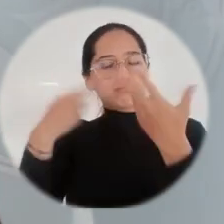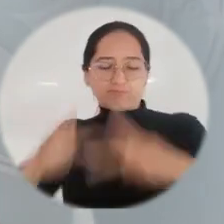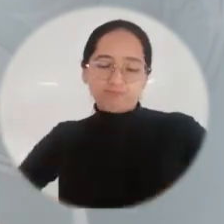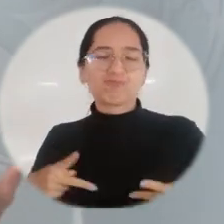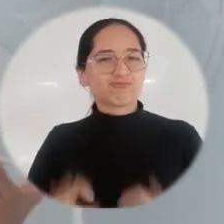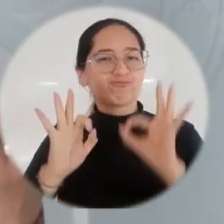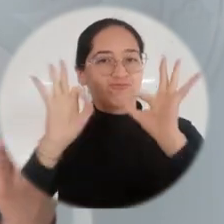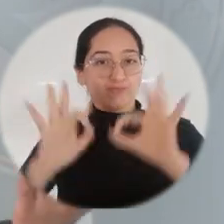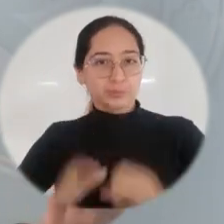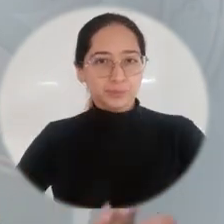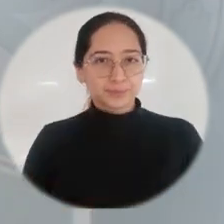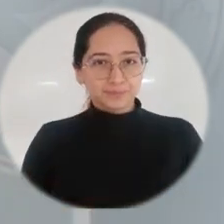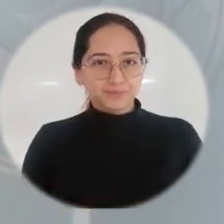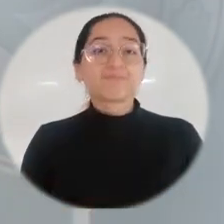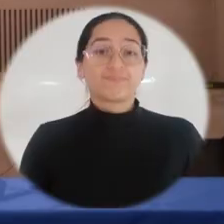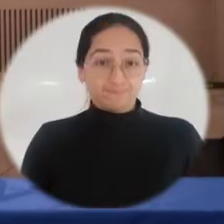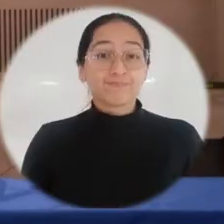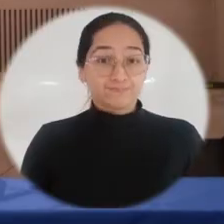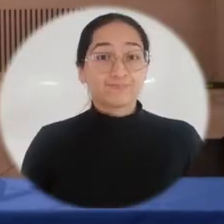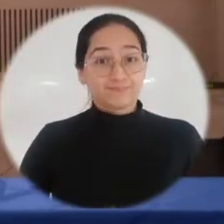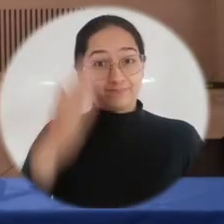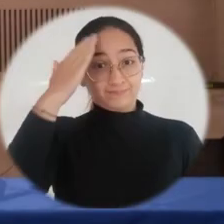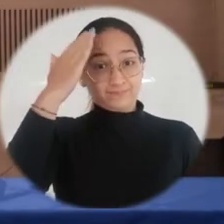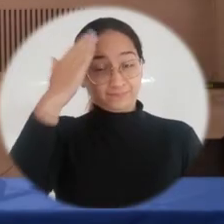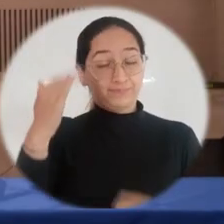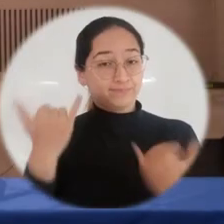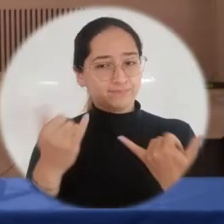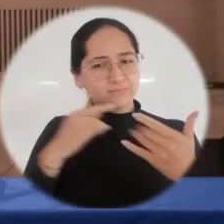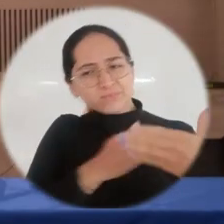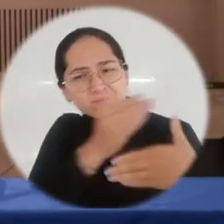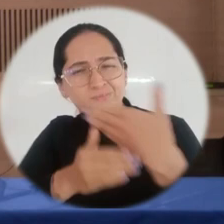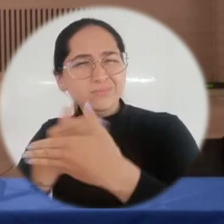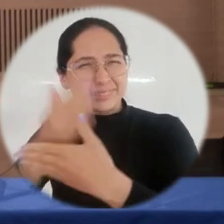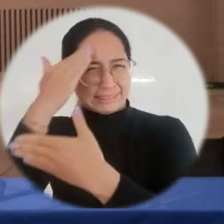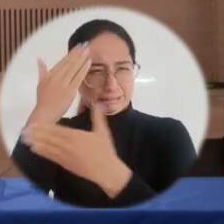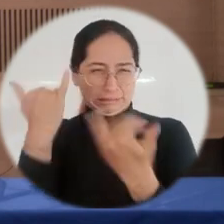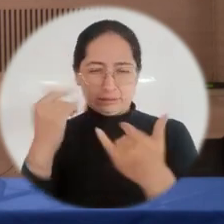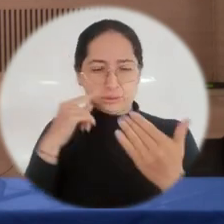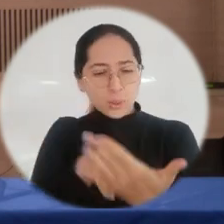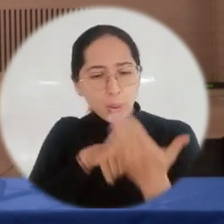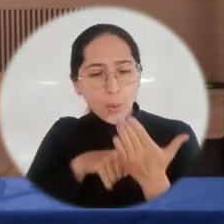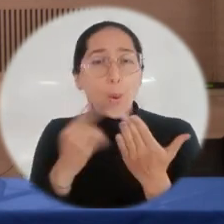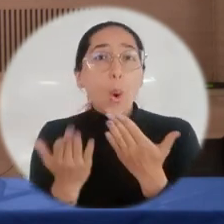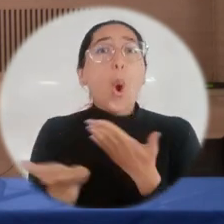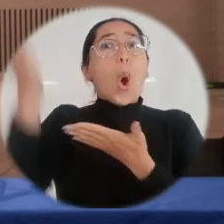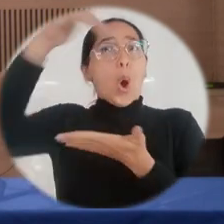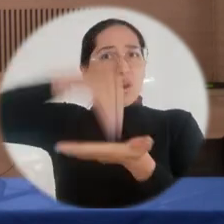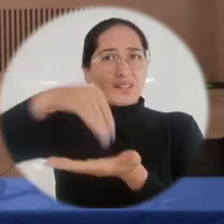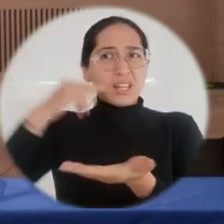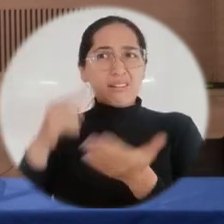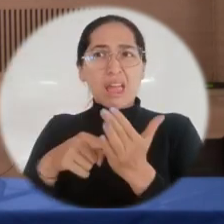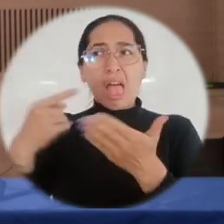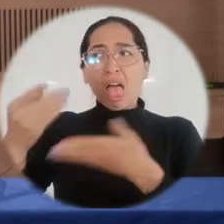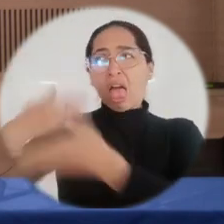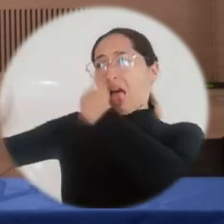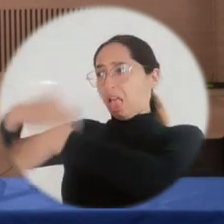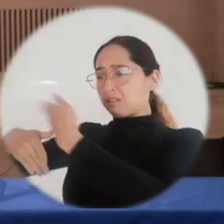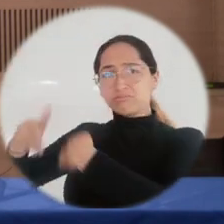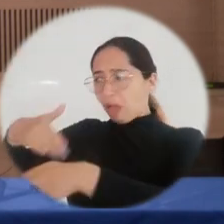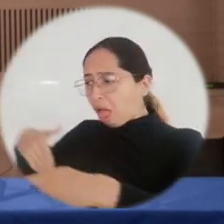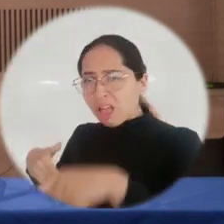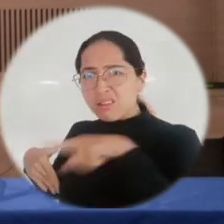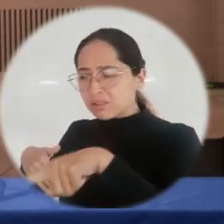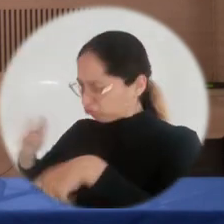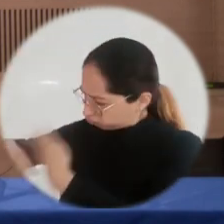lograr sus trayectorias de vida efectivas. Los cambios que como sistema nos forzó la pandemia, precisamente no nos pueden